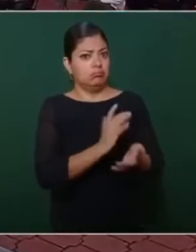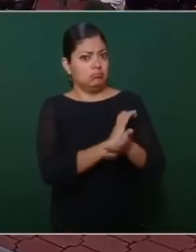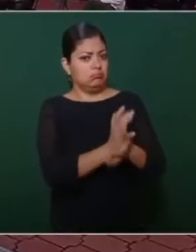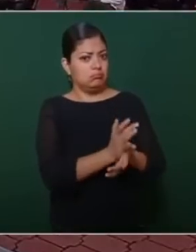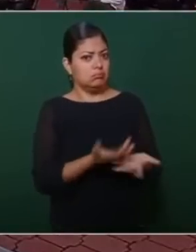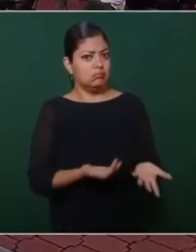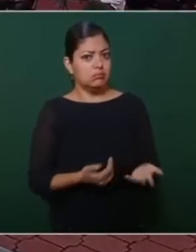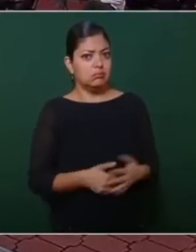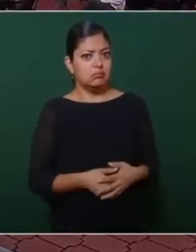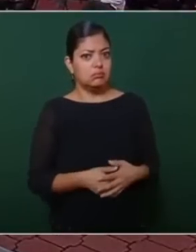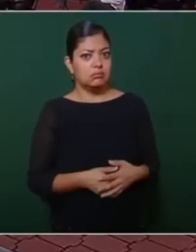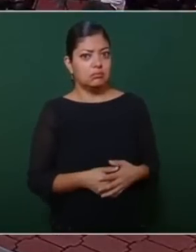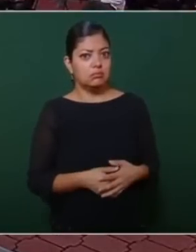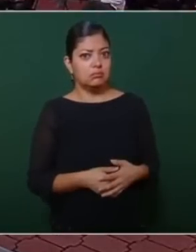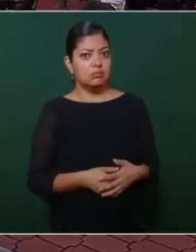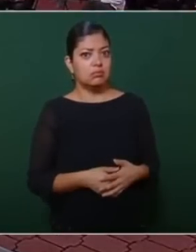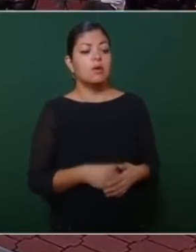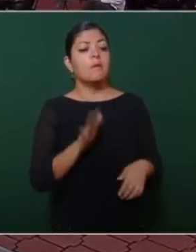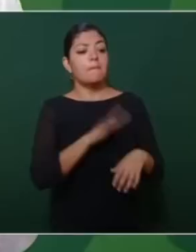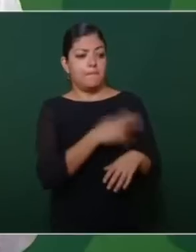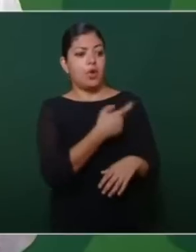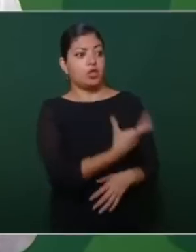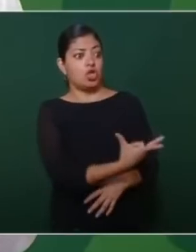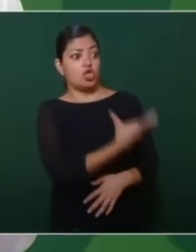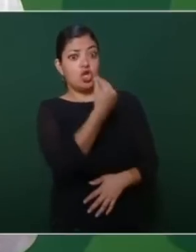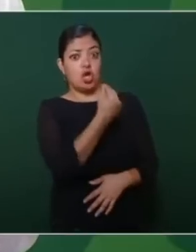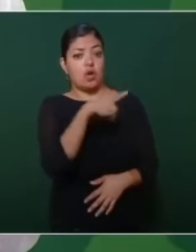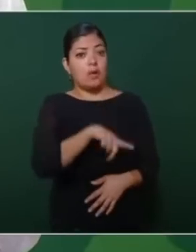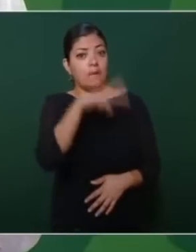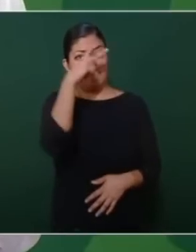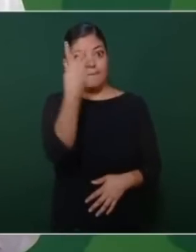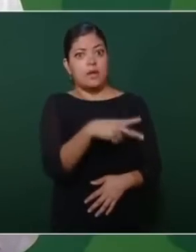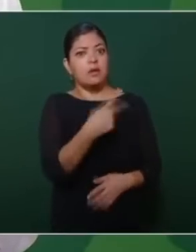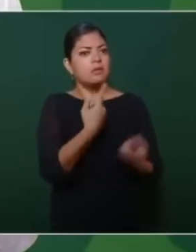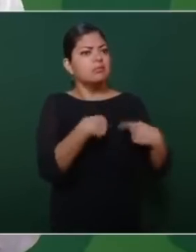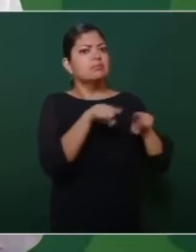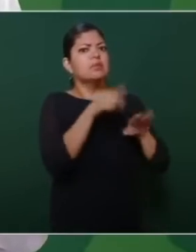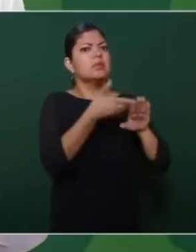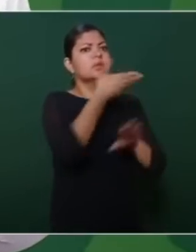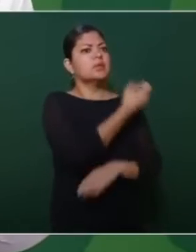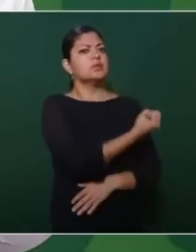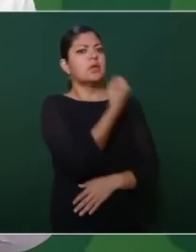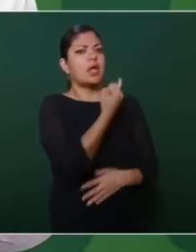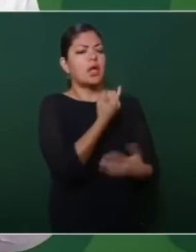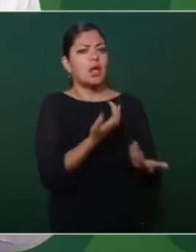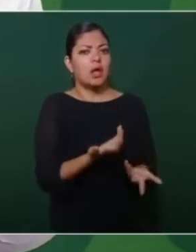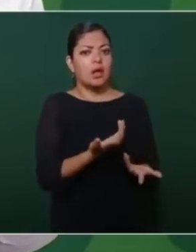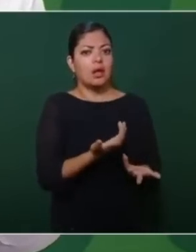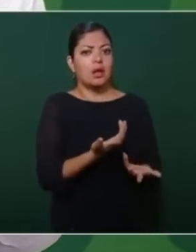que nosotros no queríamos con ellos tener el mismo acuerdo. Les dijimos